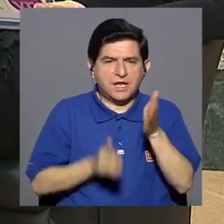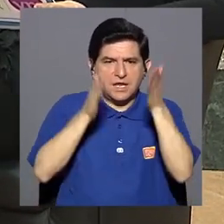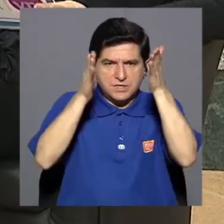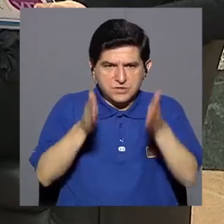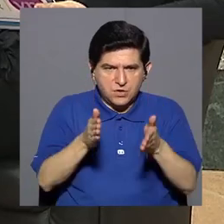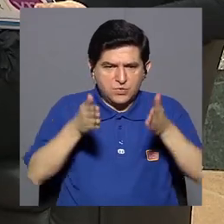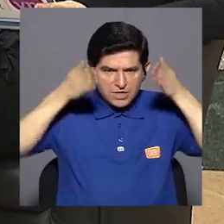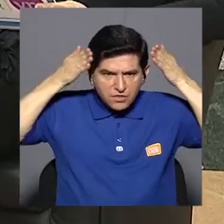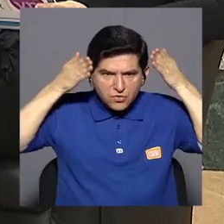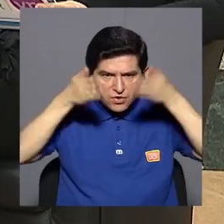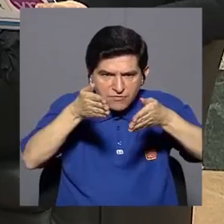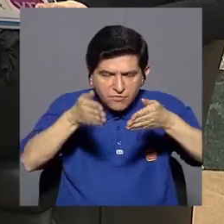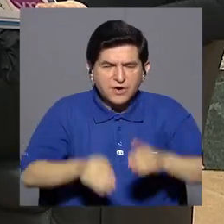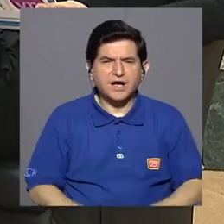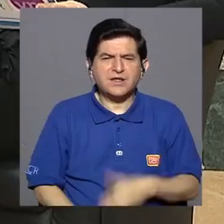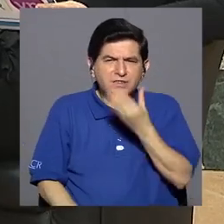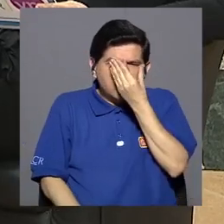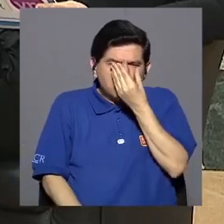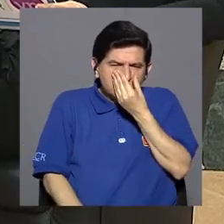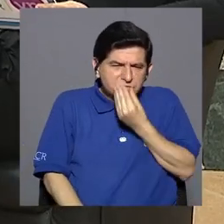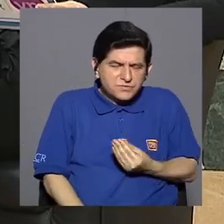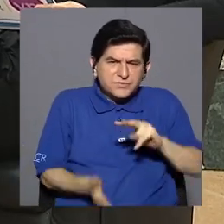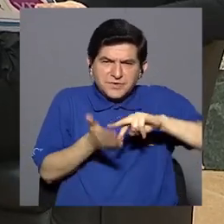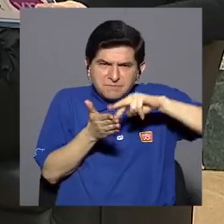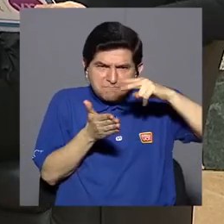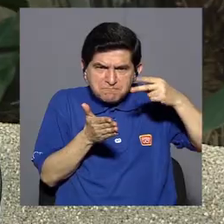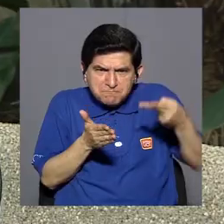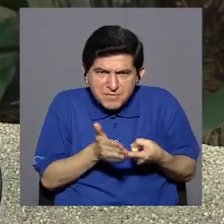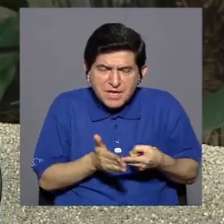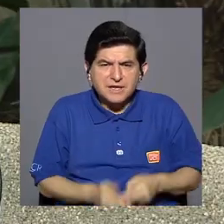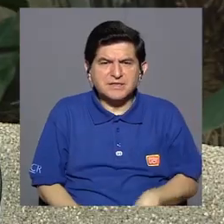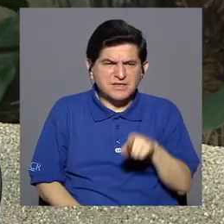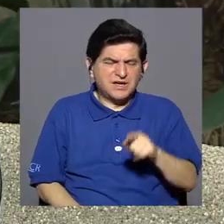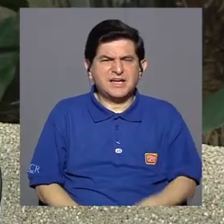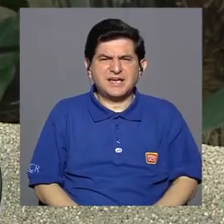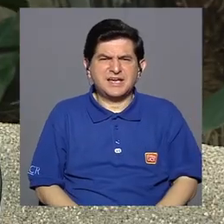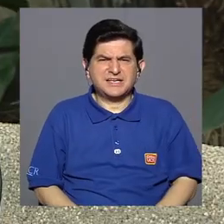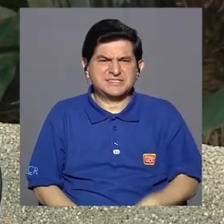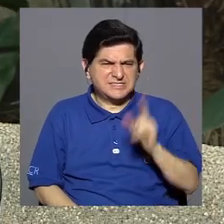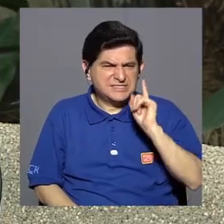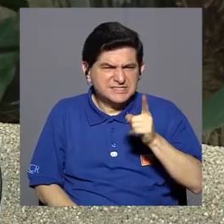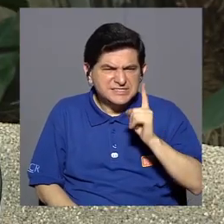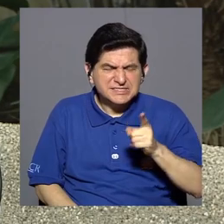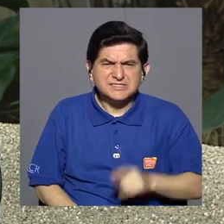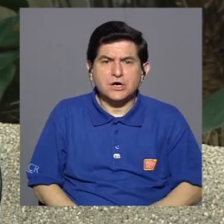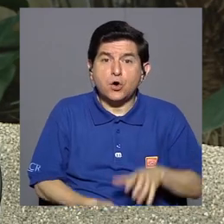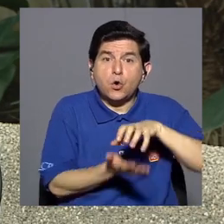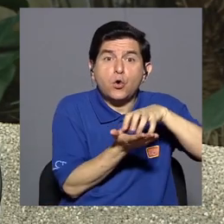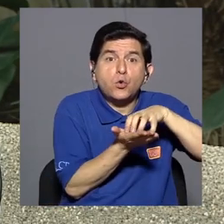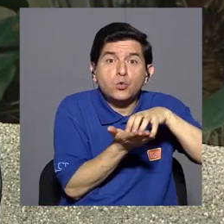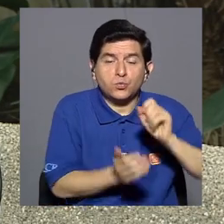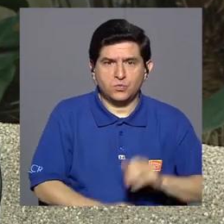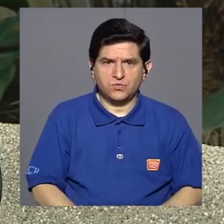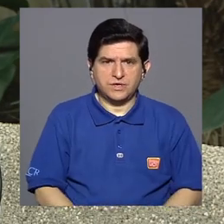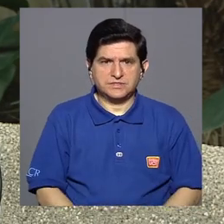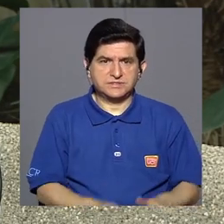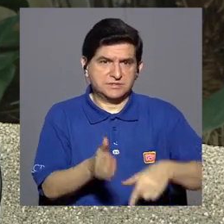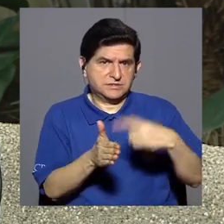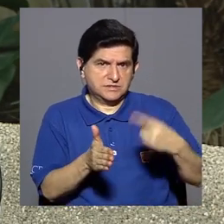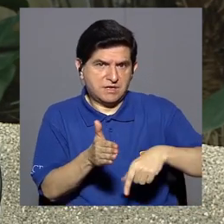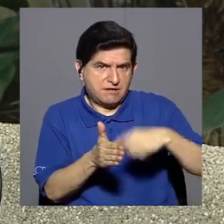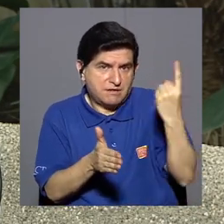cuidador se centra en el sufrimiento que genera esos reproches, esas dudas, por ejemplo,